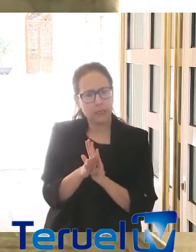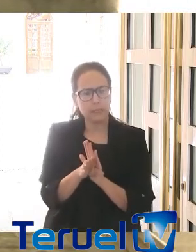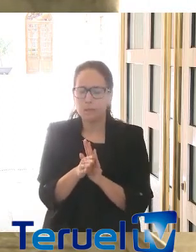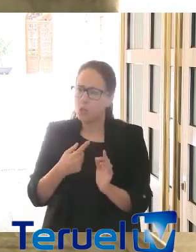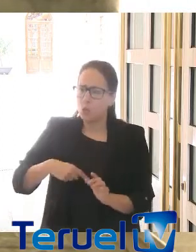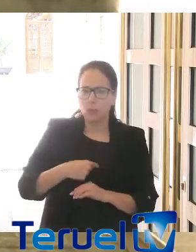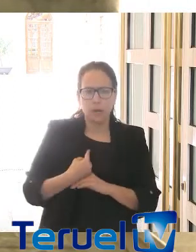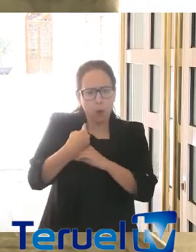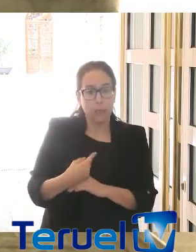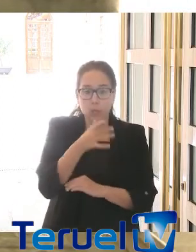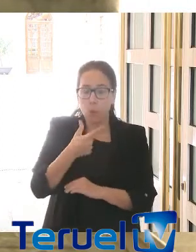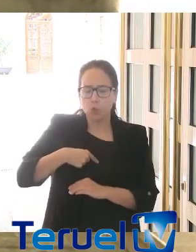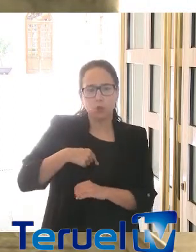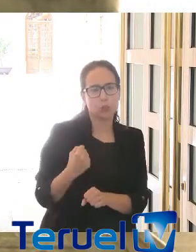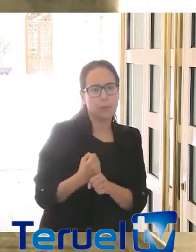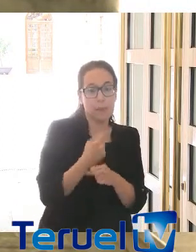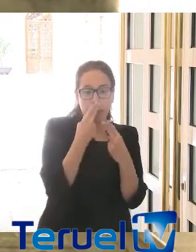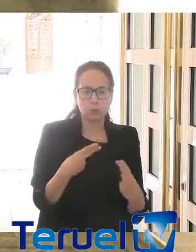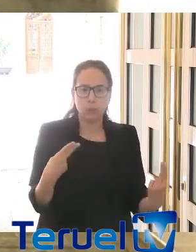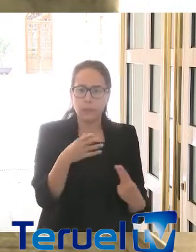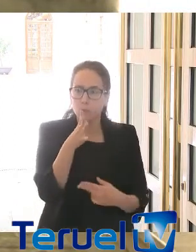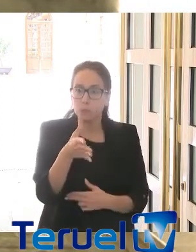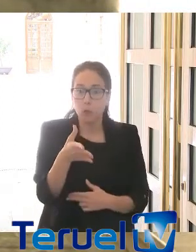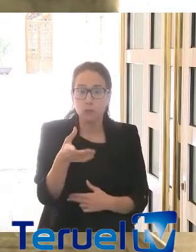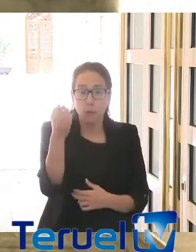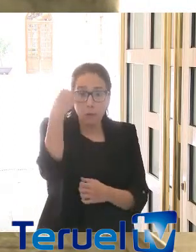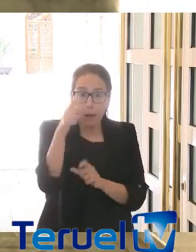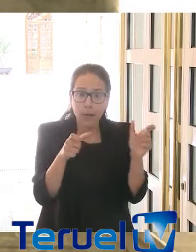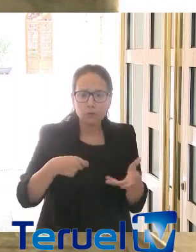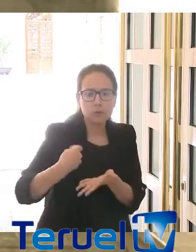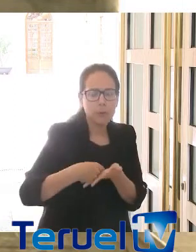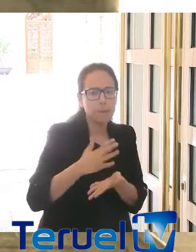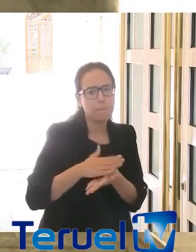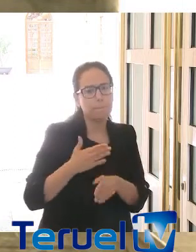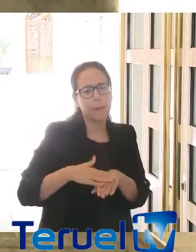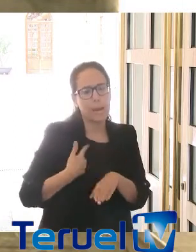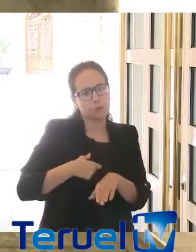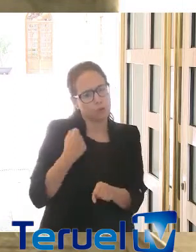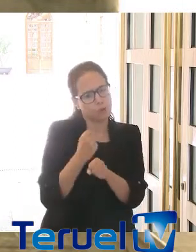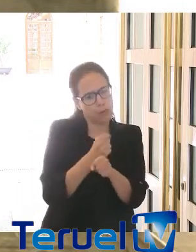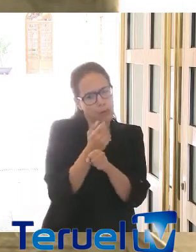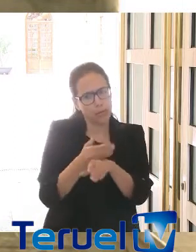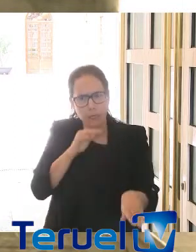obligación. Somos empleados públicos, para eso nos pagan los aragoneses, para estar a la altura y poder salir de esta.